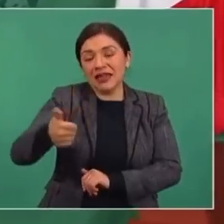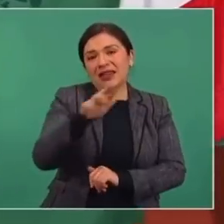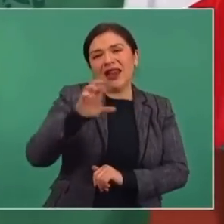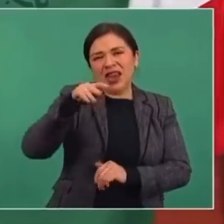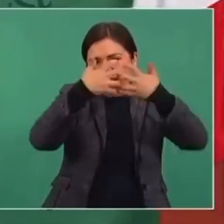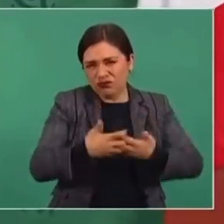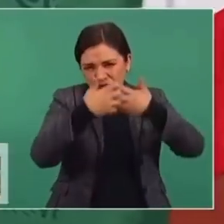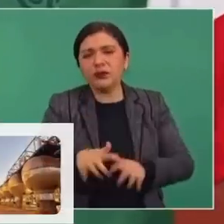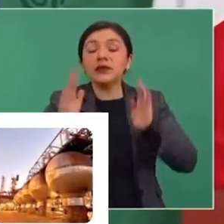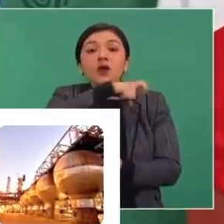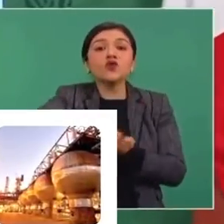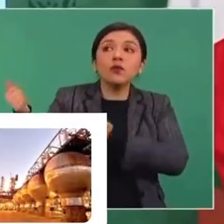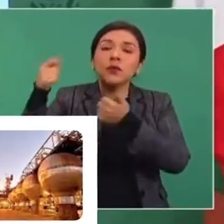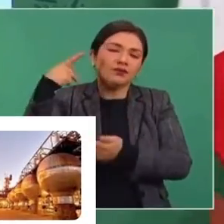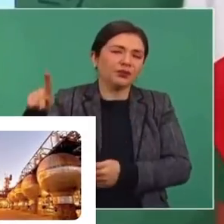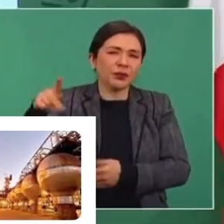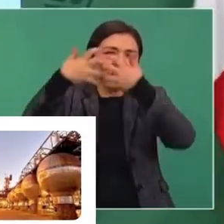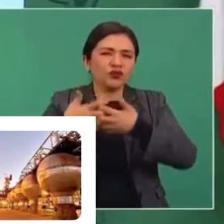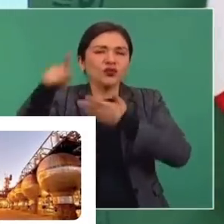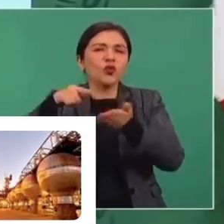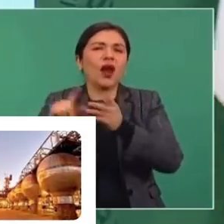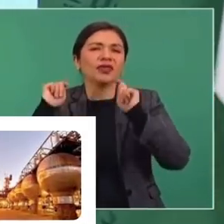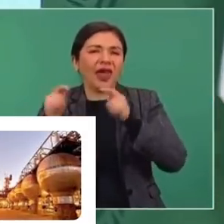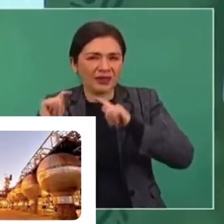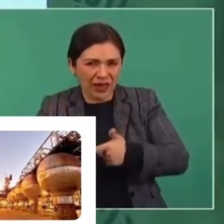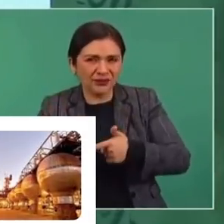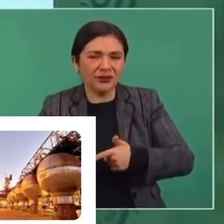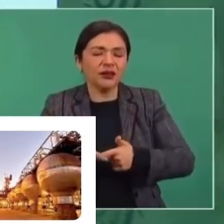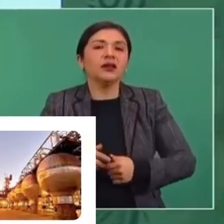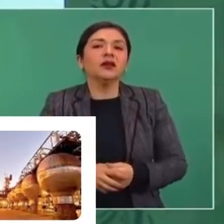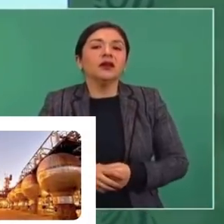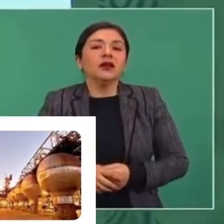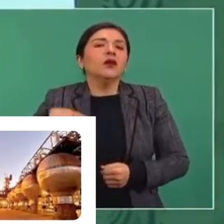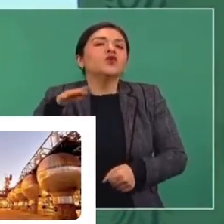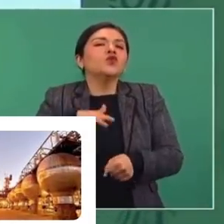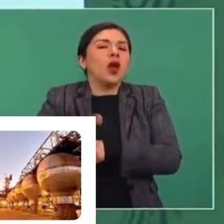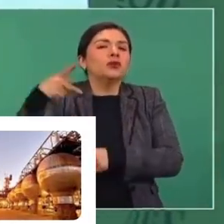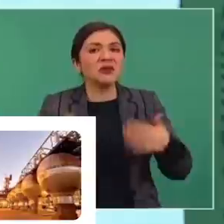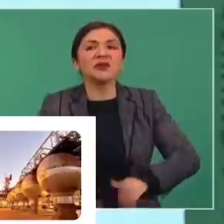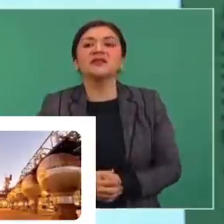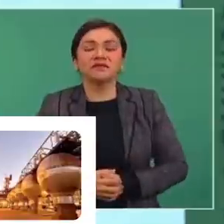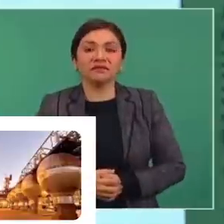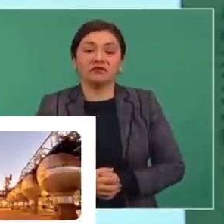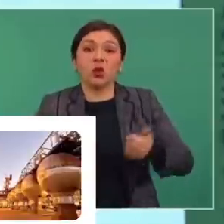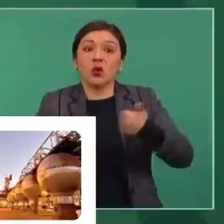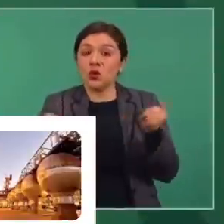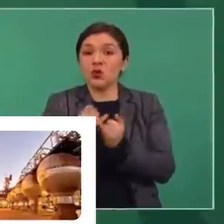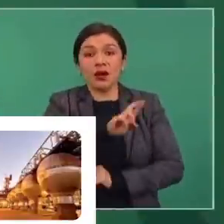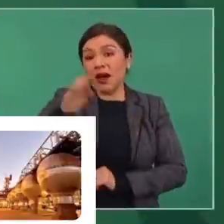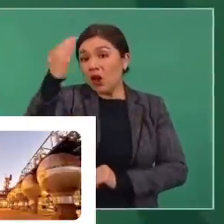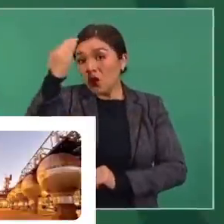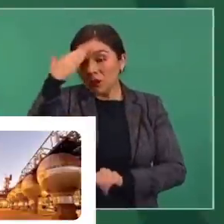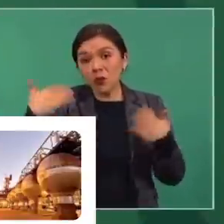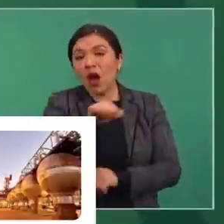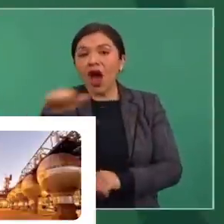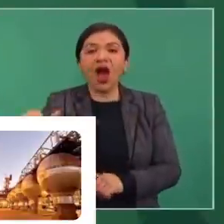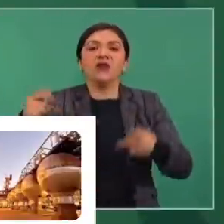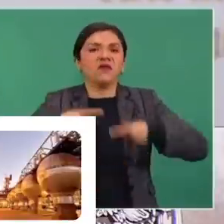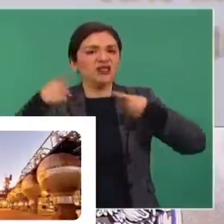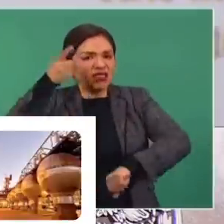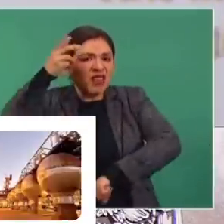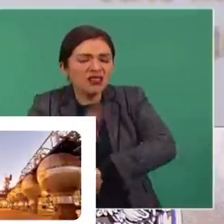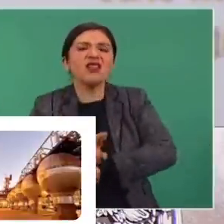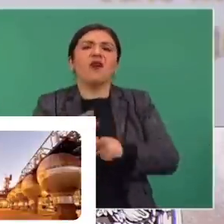compró la refinería de Texas o la parte correspondiente a Shell y reconocer a los directivos